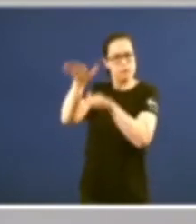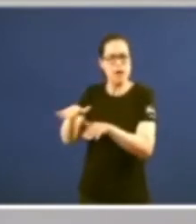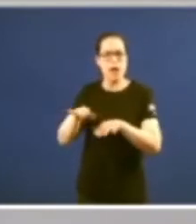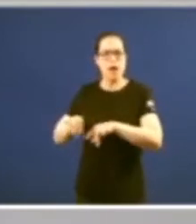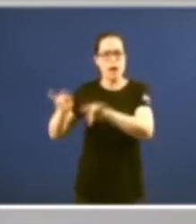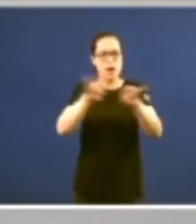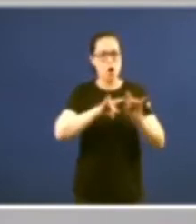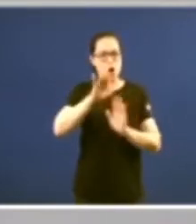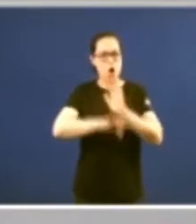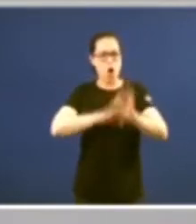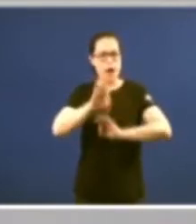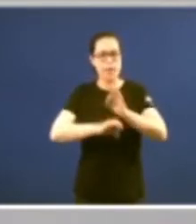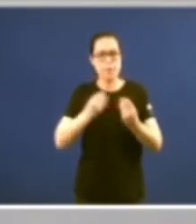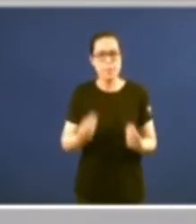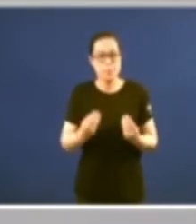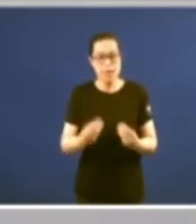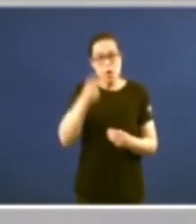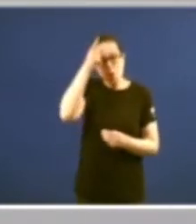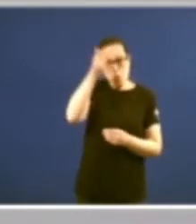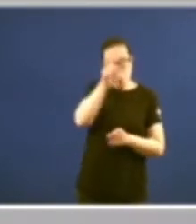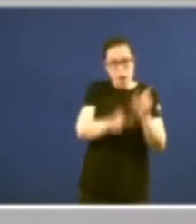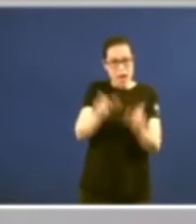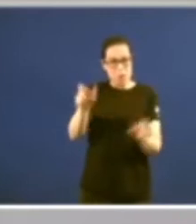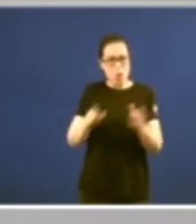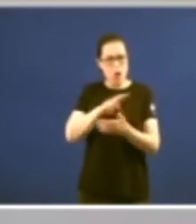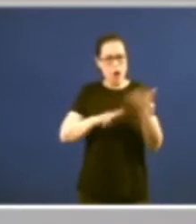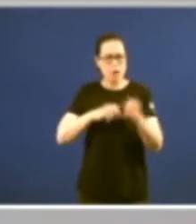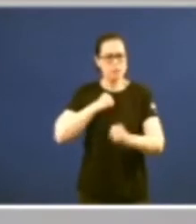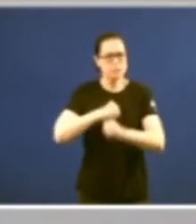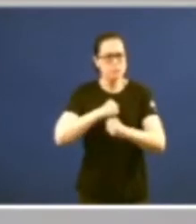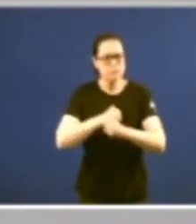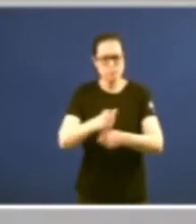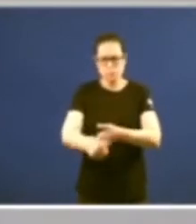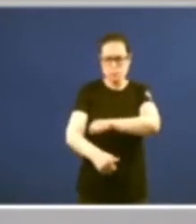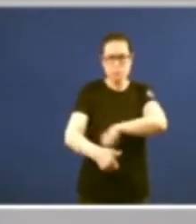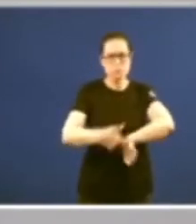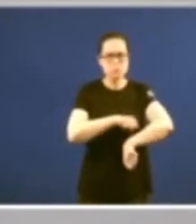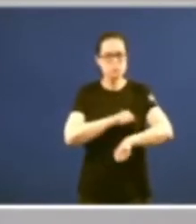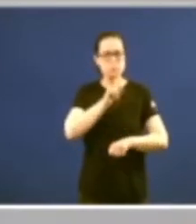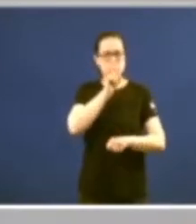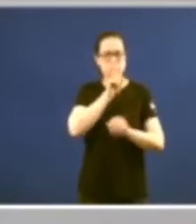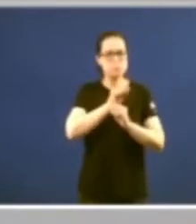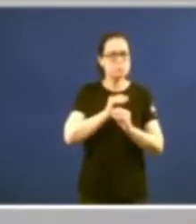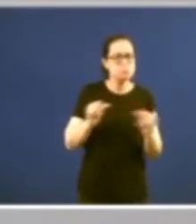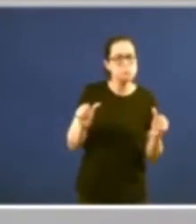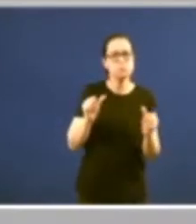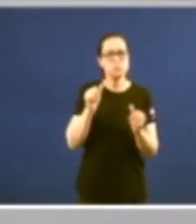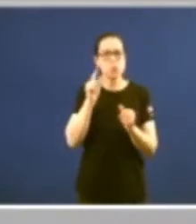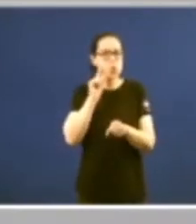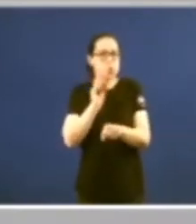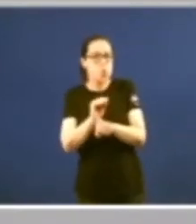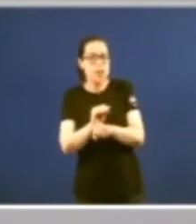día a día porque el pueblo gallego es un pueblo excelente es un pueblo trabajador es un pueblo discreto es un pueblo prudente a veces se le